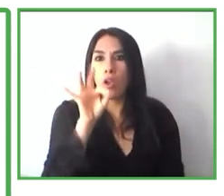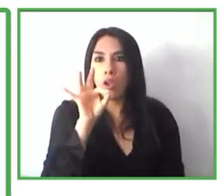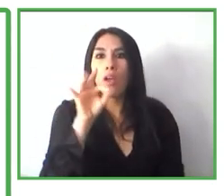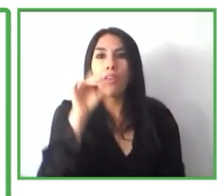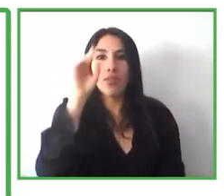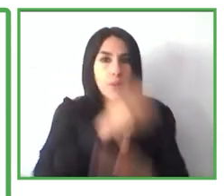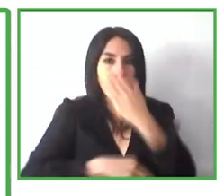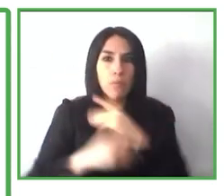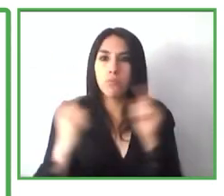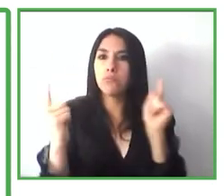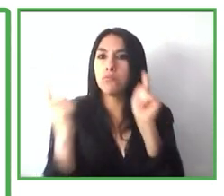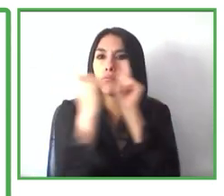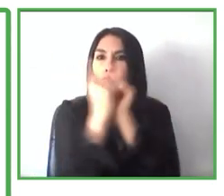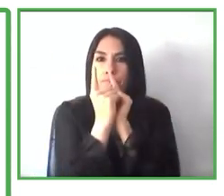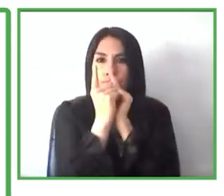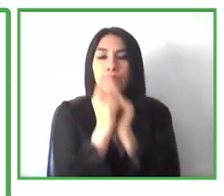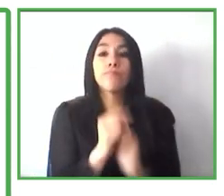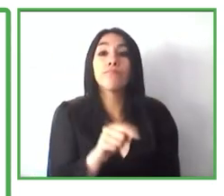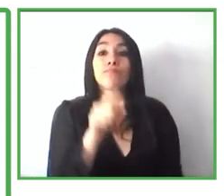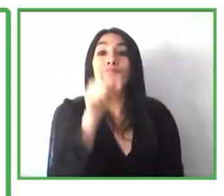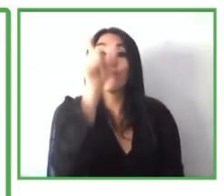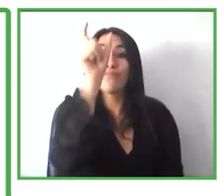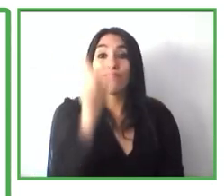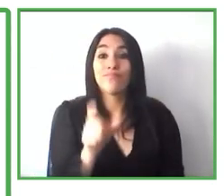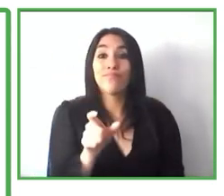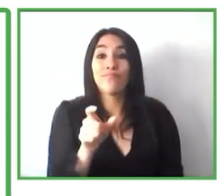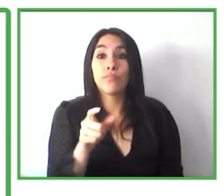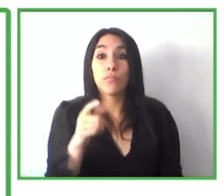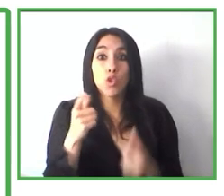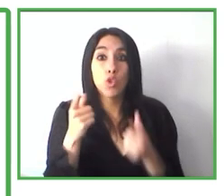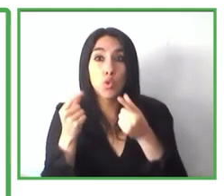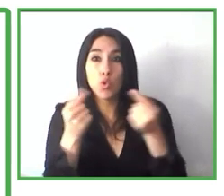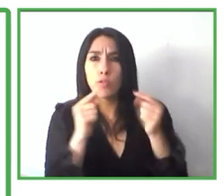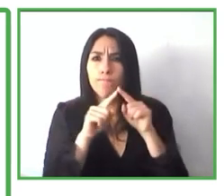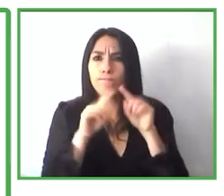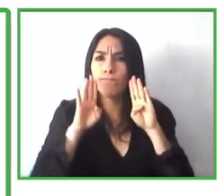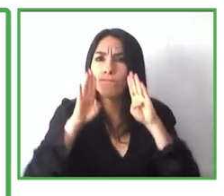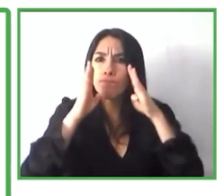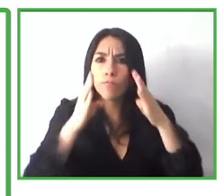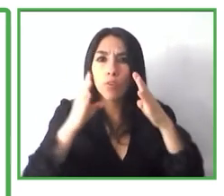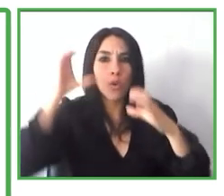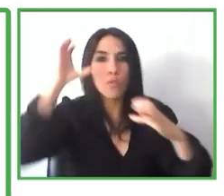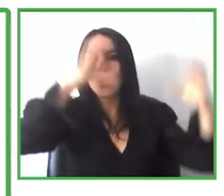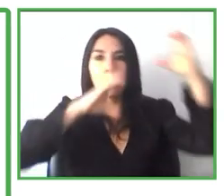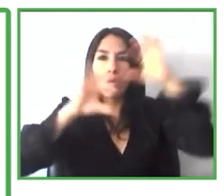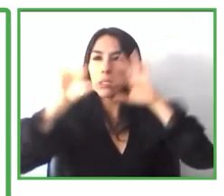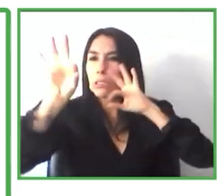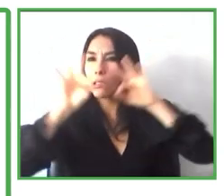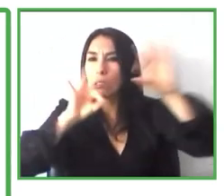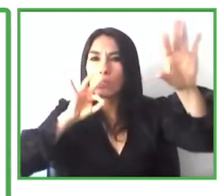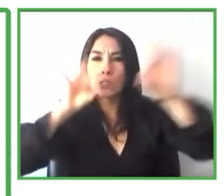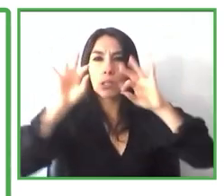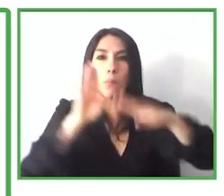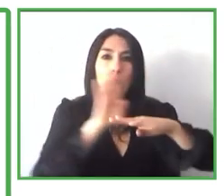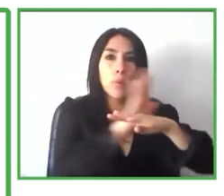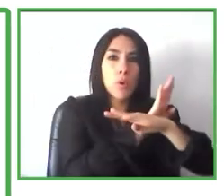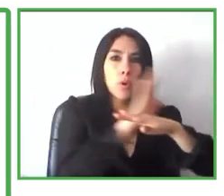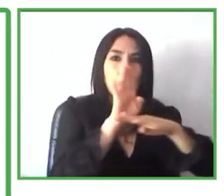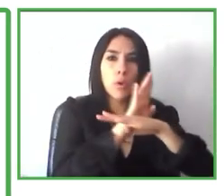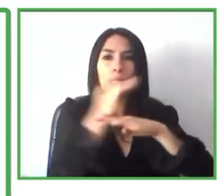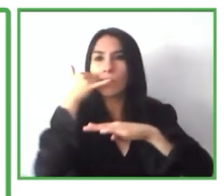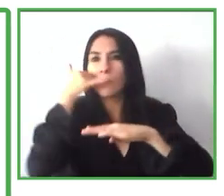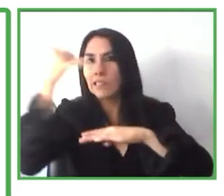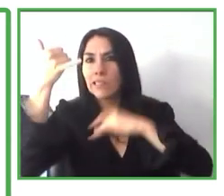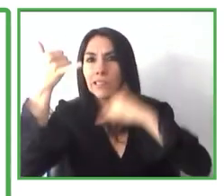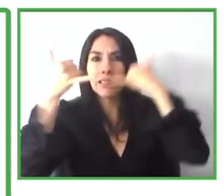hacer conexiones y buscar trabajo para todos los clientes del servicio. Ha sido muy bueno y también nos ha ayudado